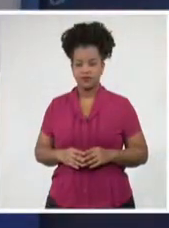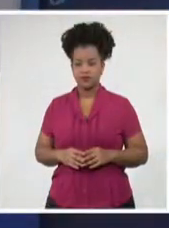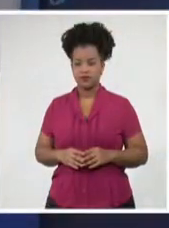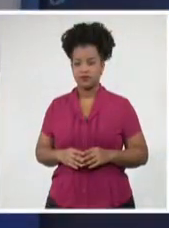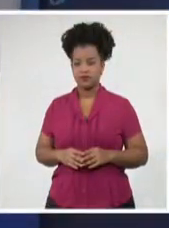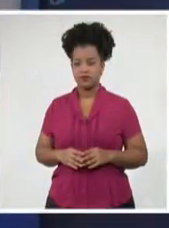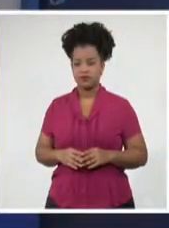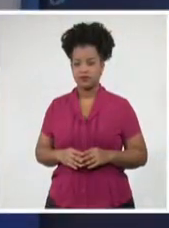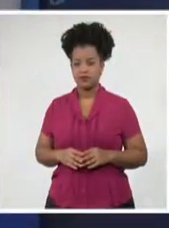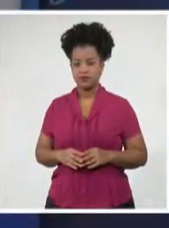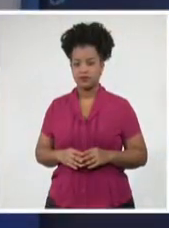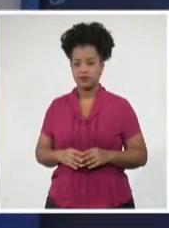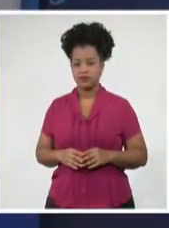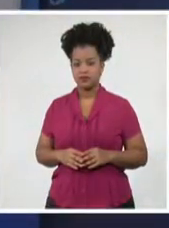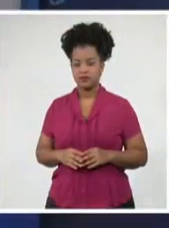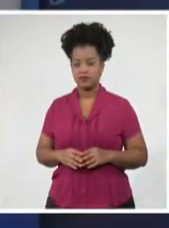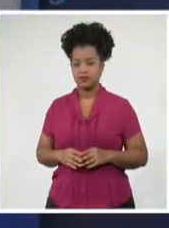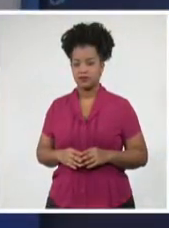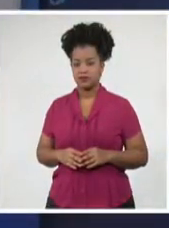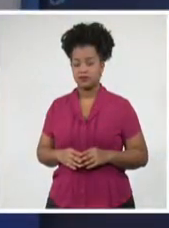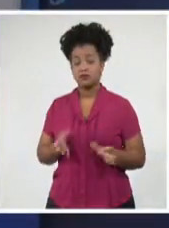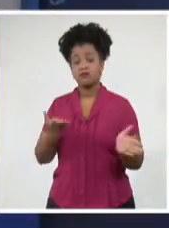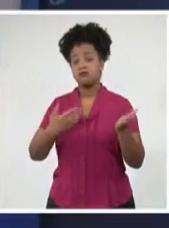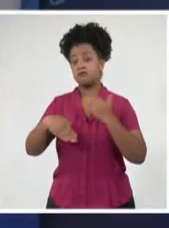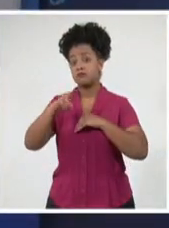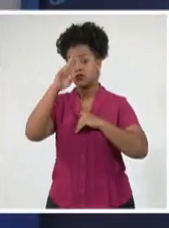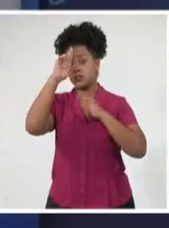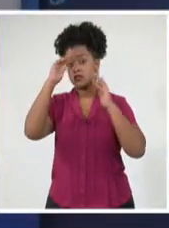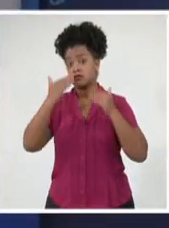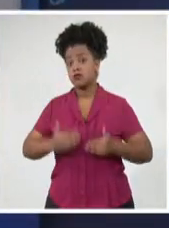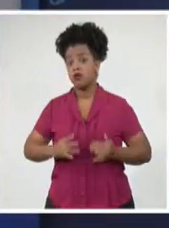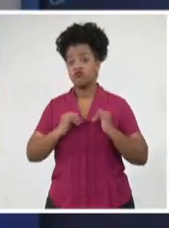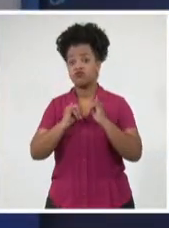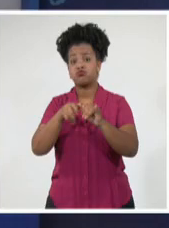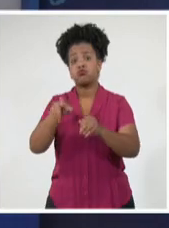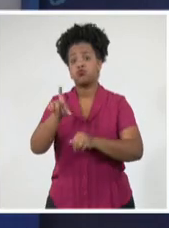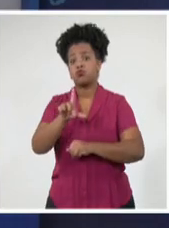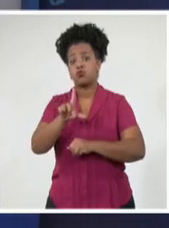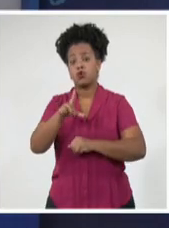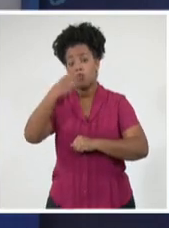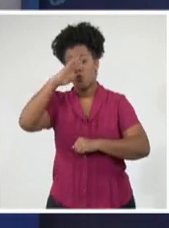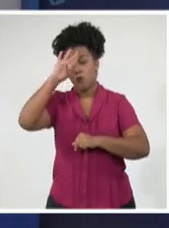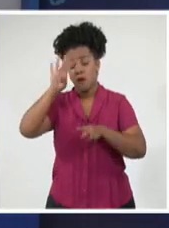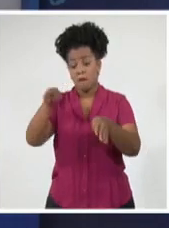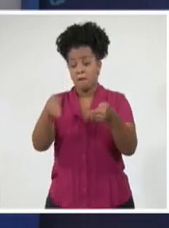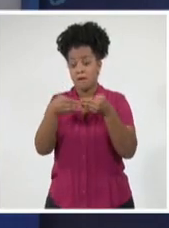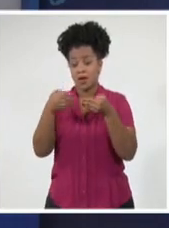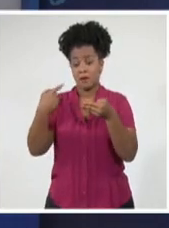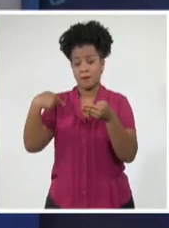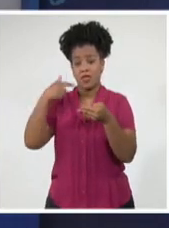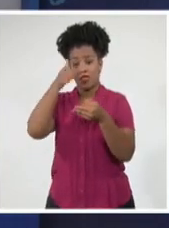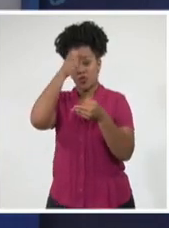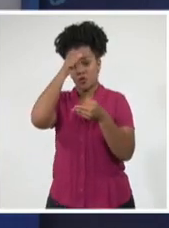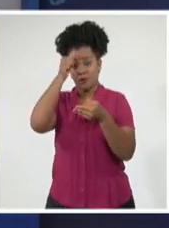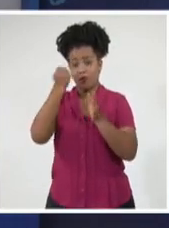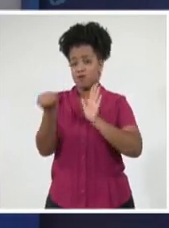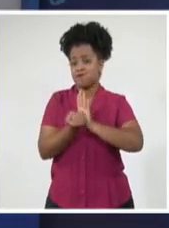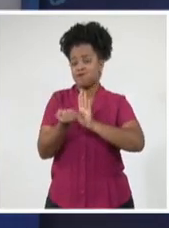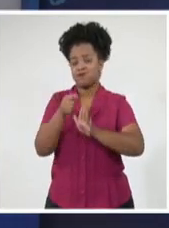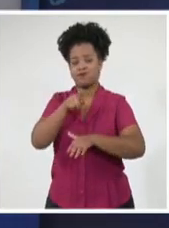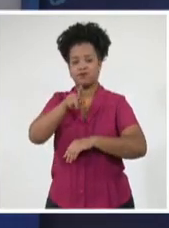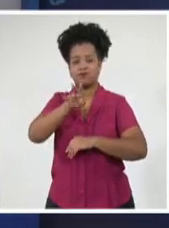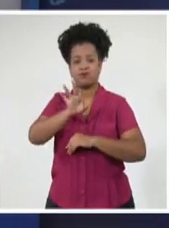El Ministerio de Salud Pública informó este lunes que Cuba al cierre de este domingo 26 de diciembre confirmó 128